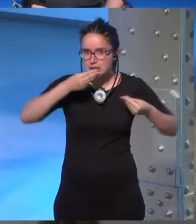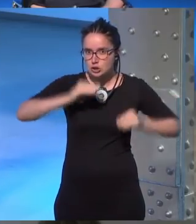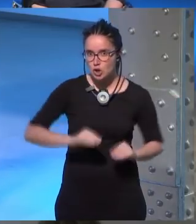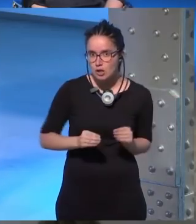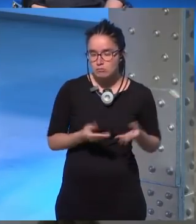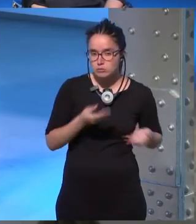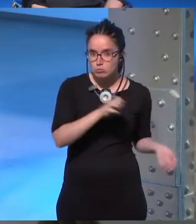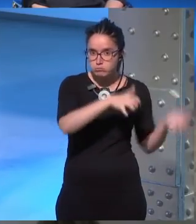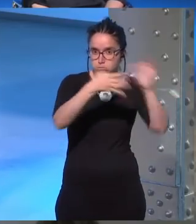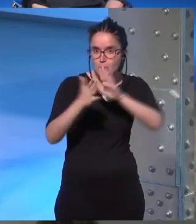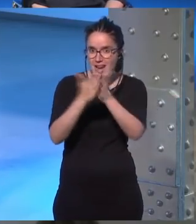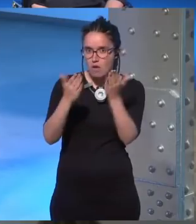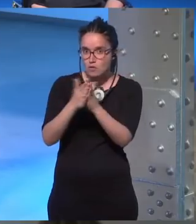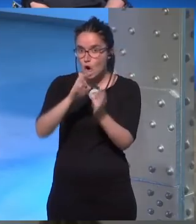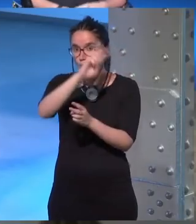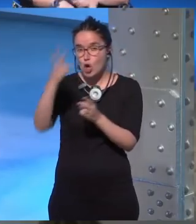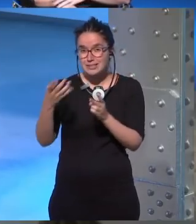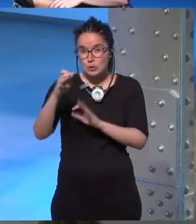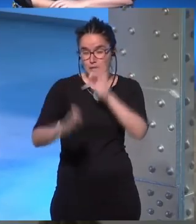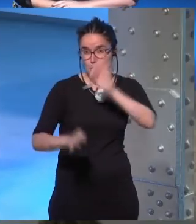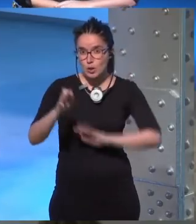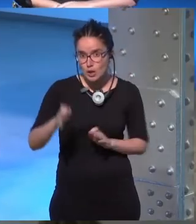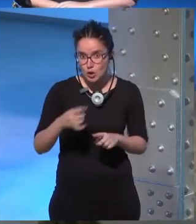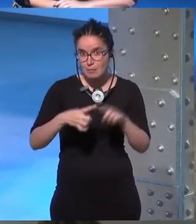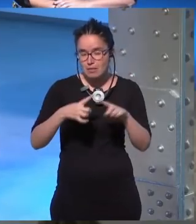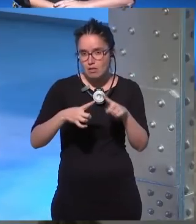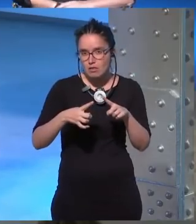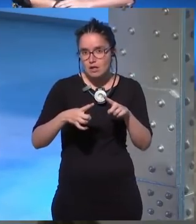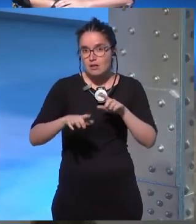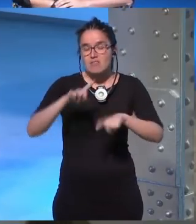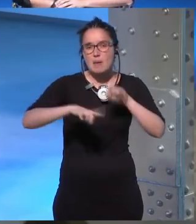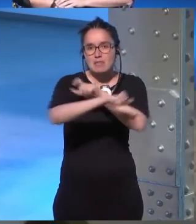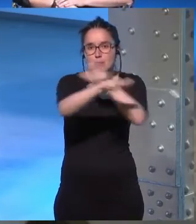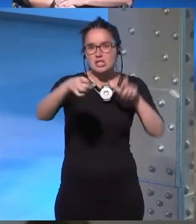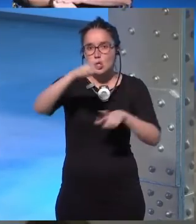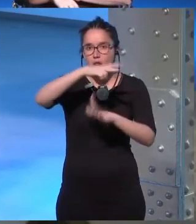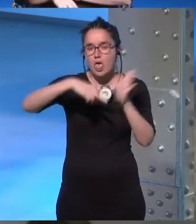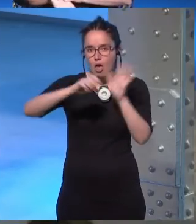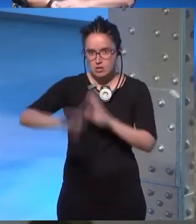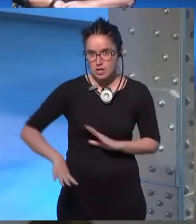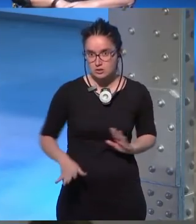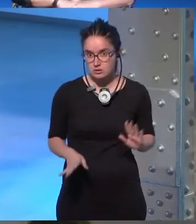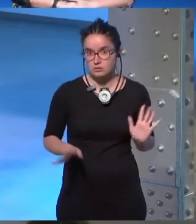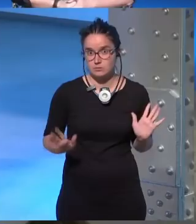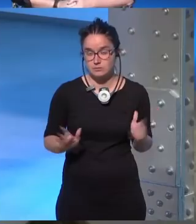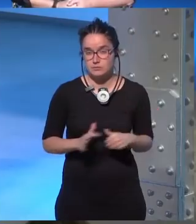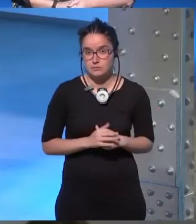la pongo ahí y la otra mitad de la experiencia lectora la aporta precisamente eso el lector o la lectora